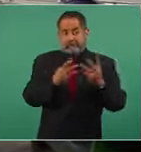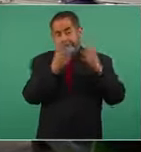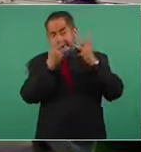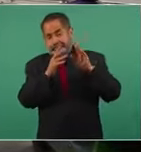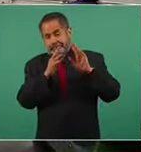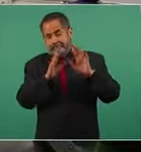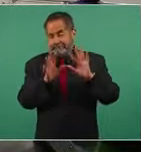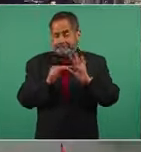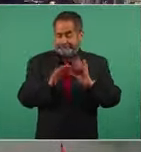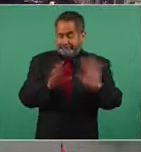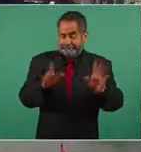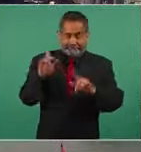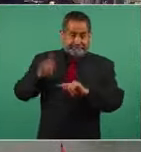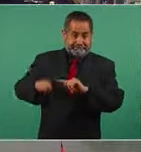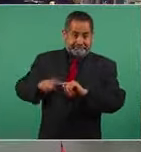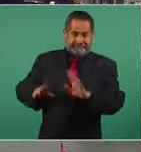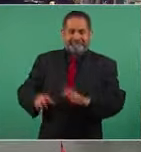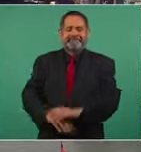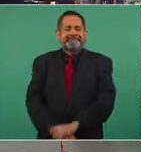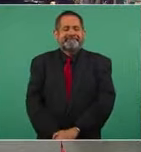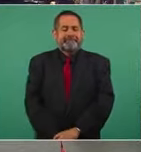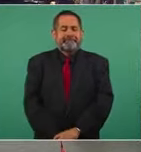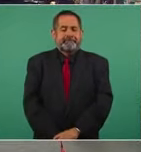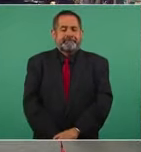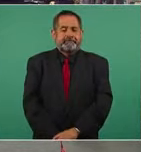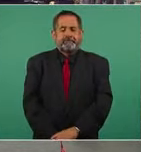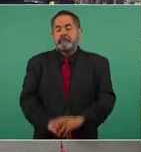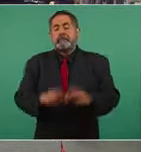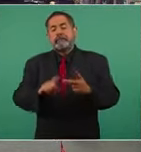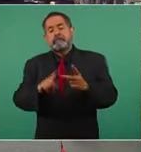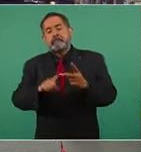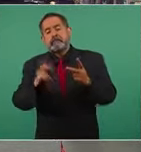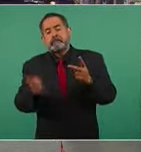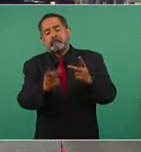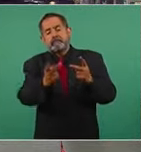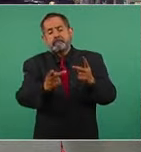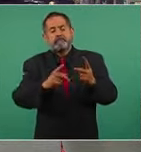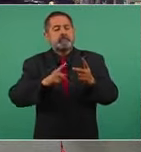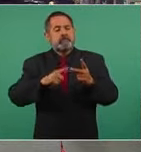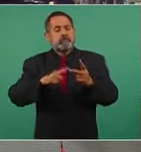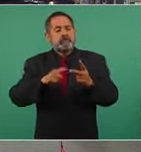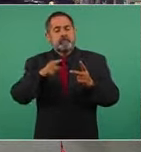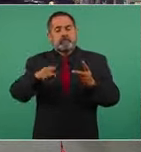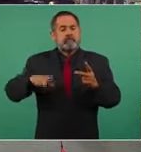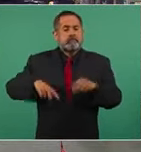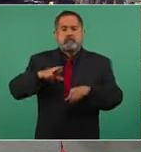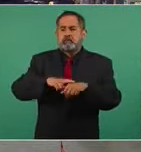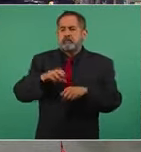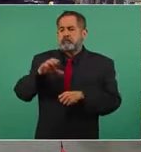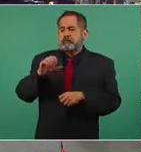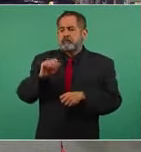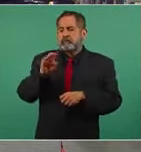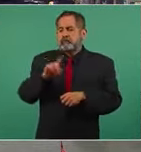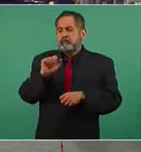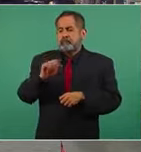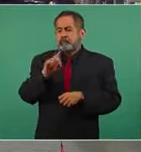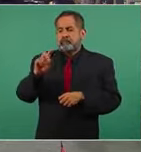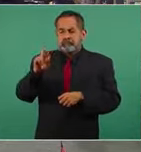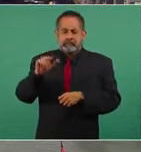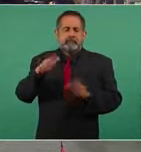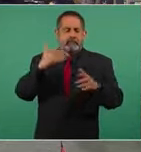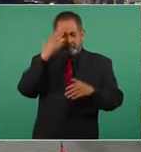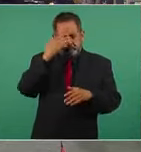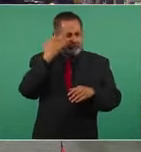cepillar por esto. La segunda tiene que ver con el tema del gobernador Cabeza de Vaca. Sé que es periodo